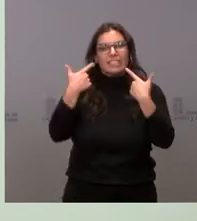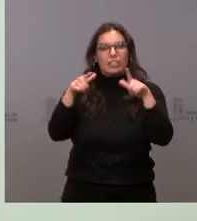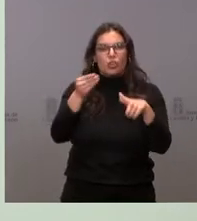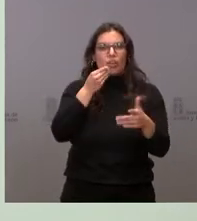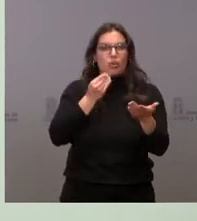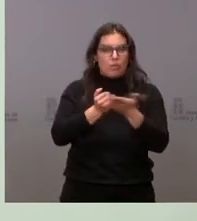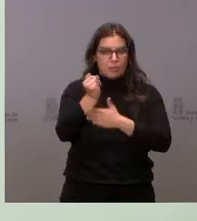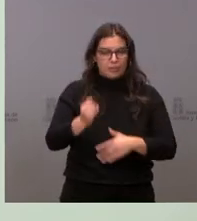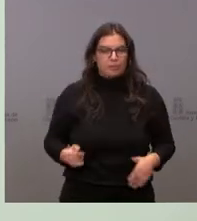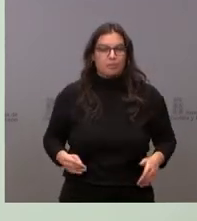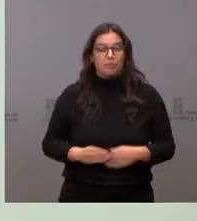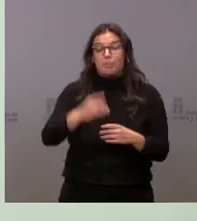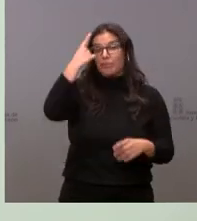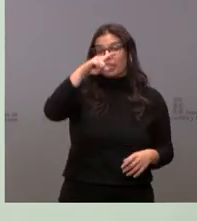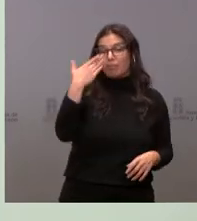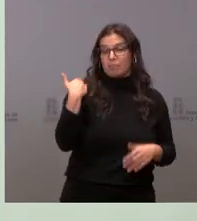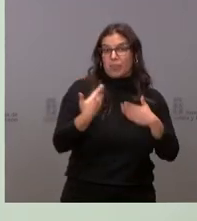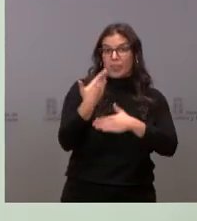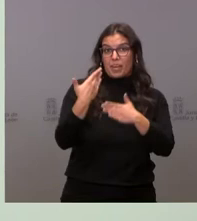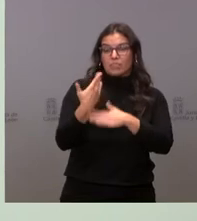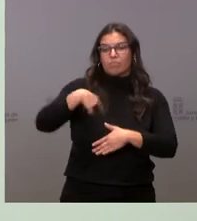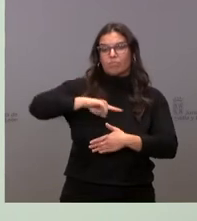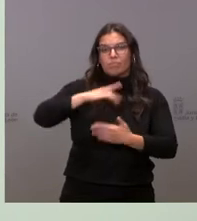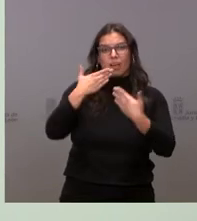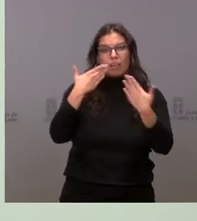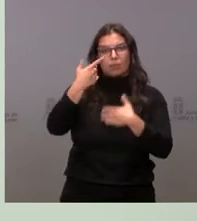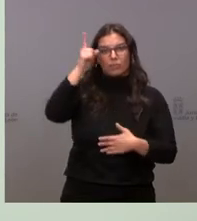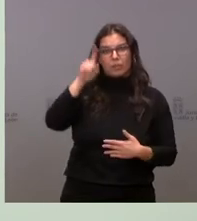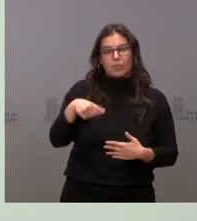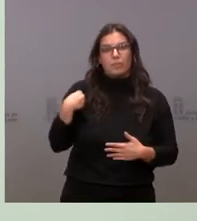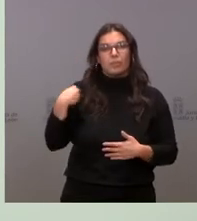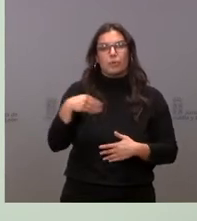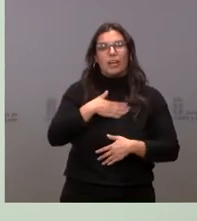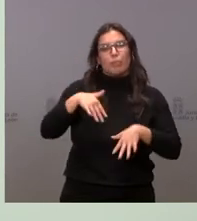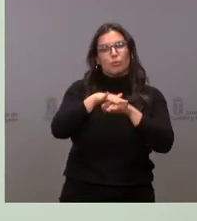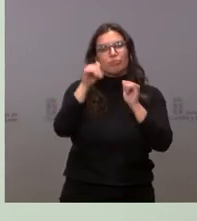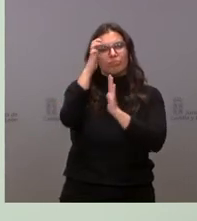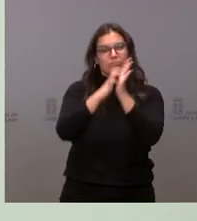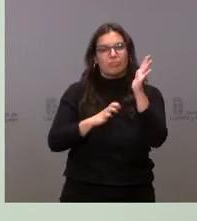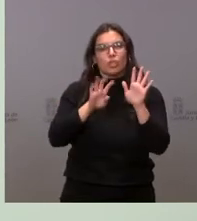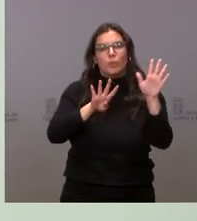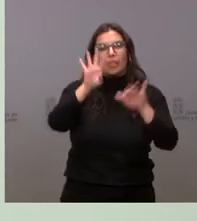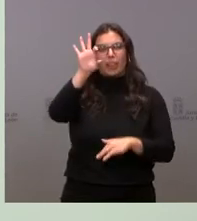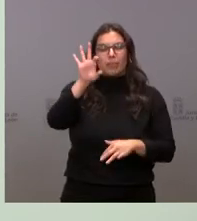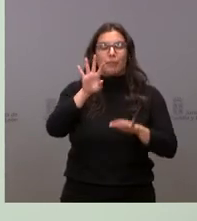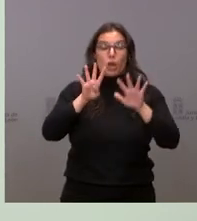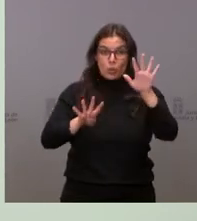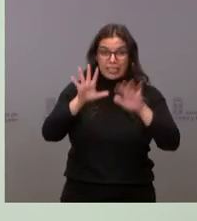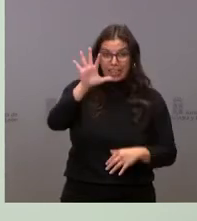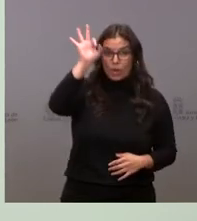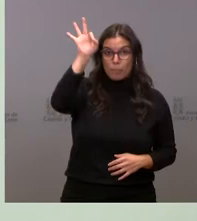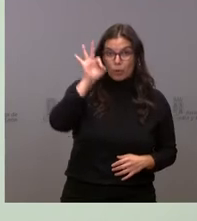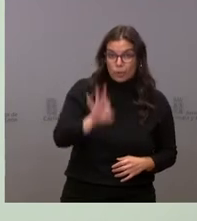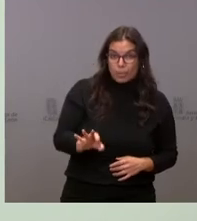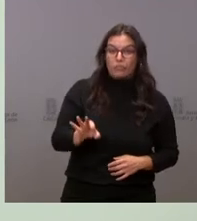Como saben, hace unos días hablamos también de bonificar el 95% de las tasas generales de